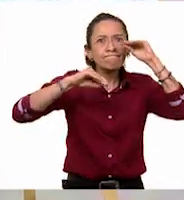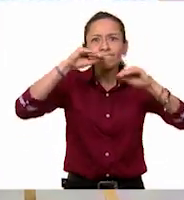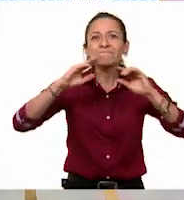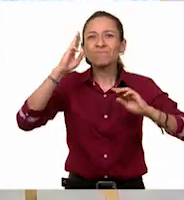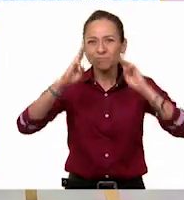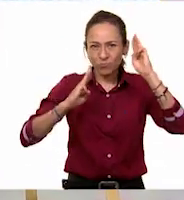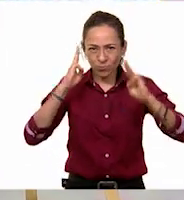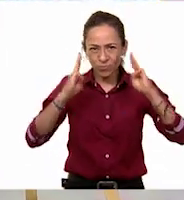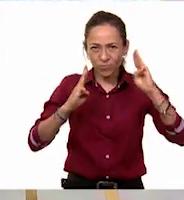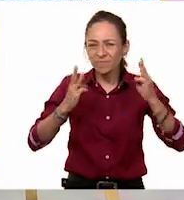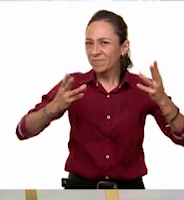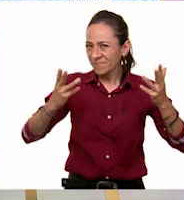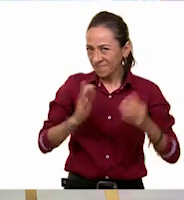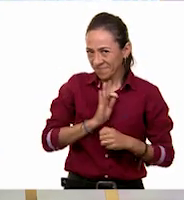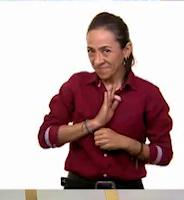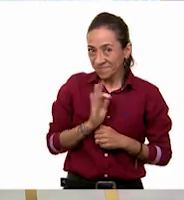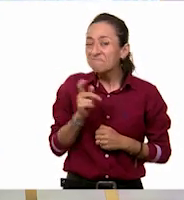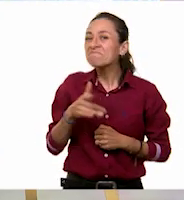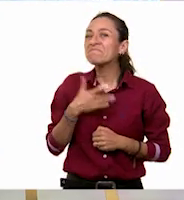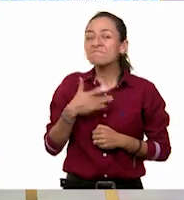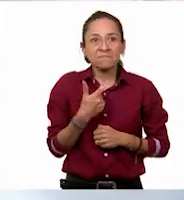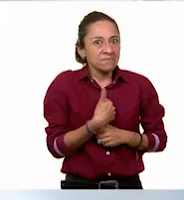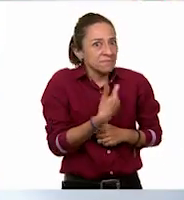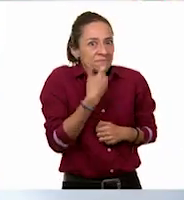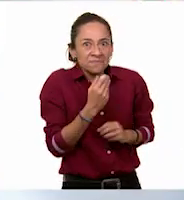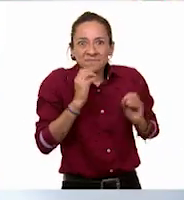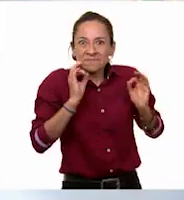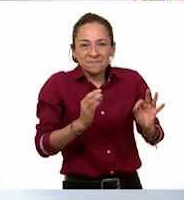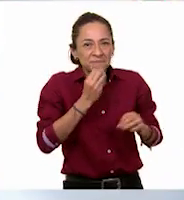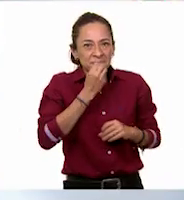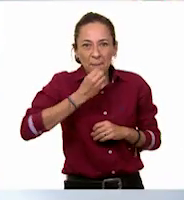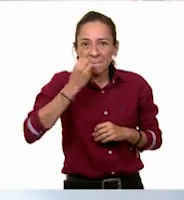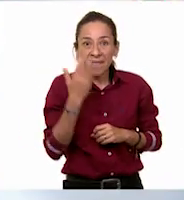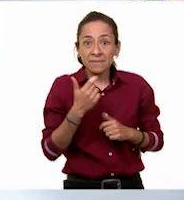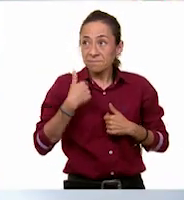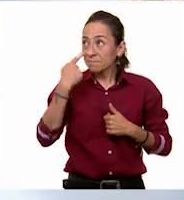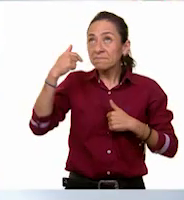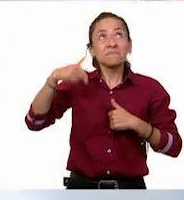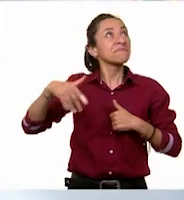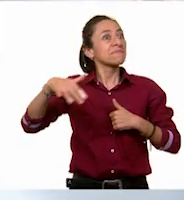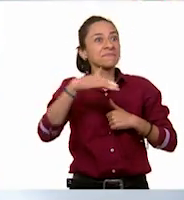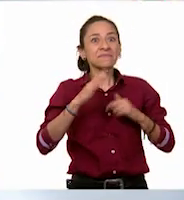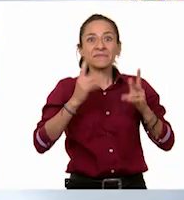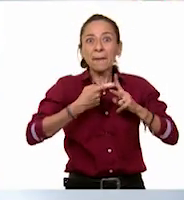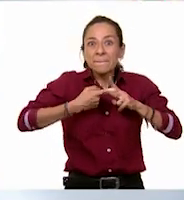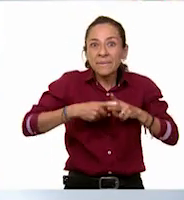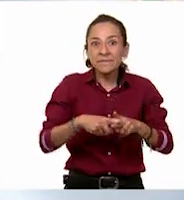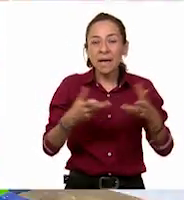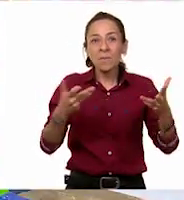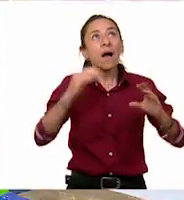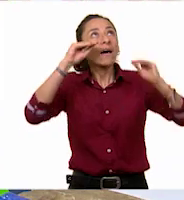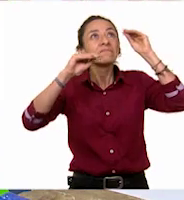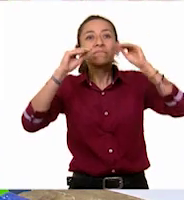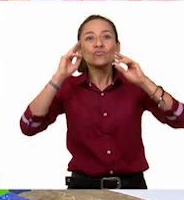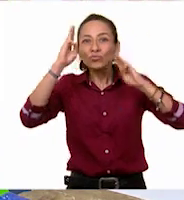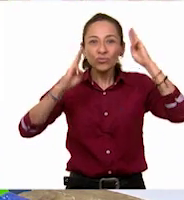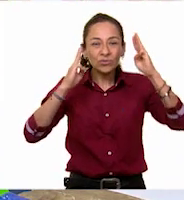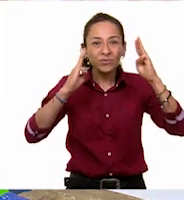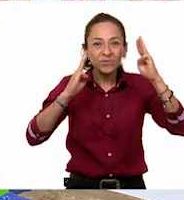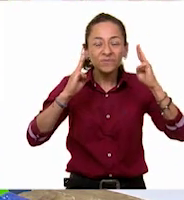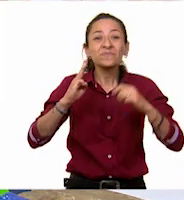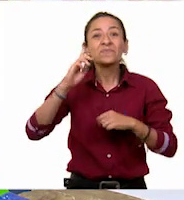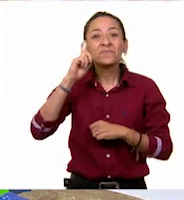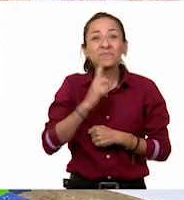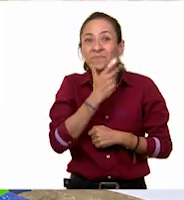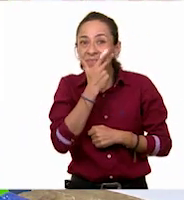Y como podemos ver, aquí ya se está armando el museo. ¡Exacto, Pili! Niñas, niños, observen